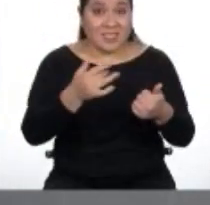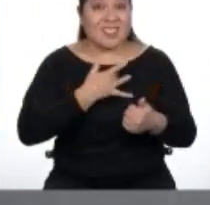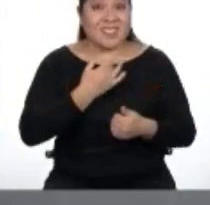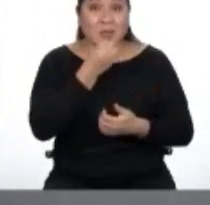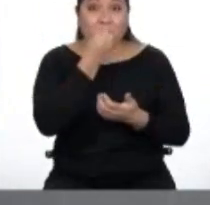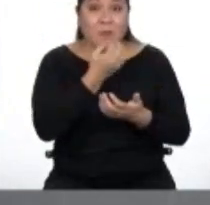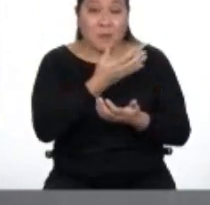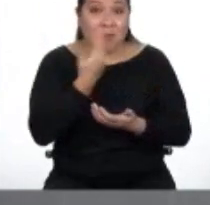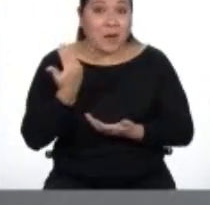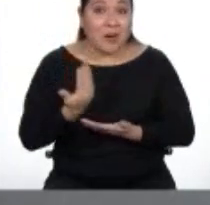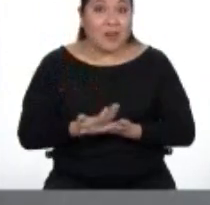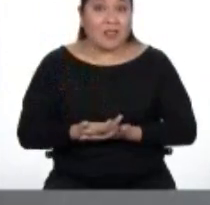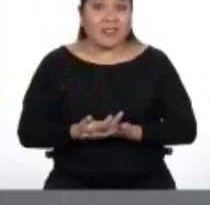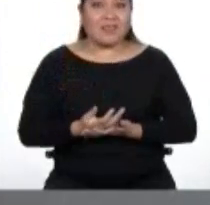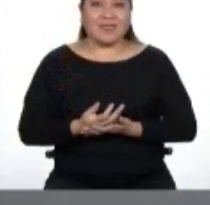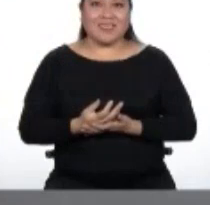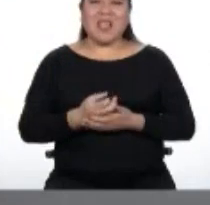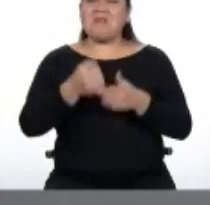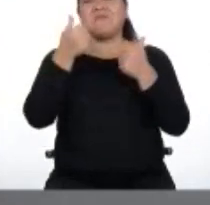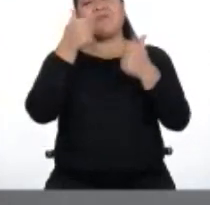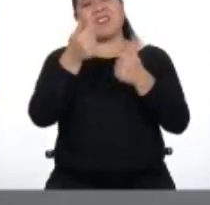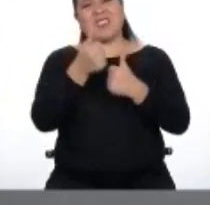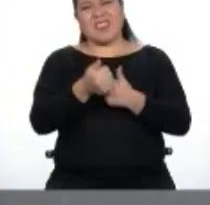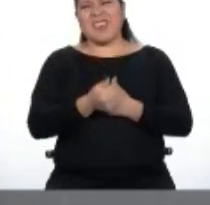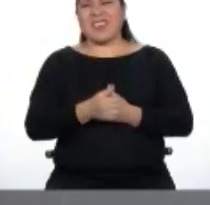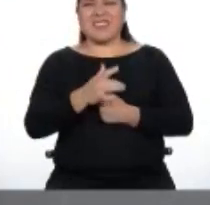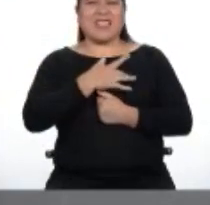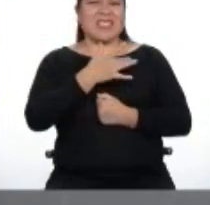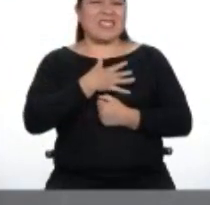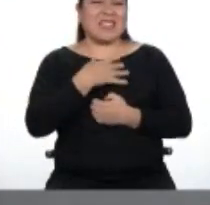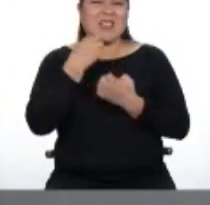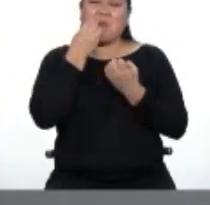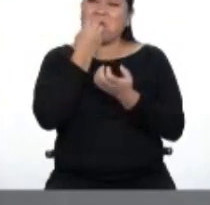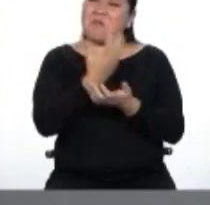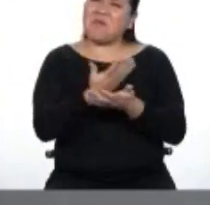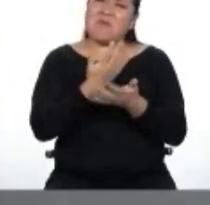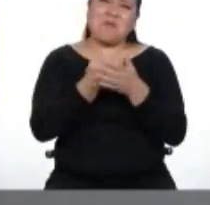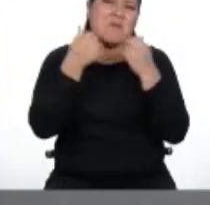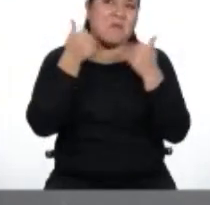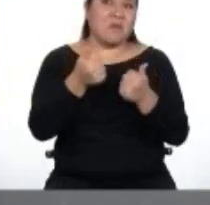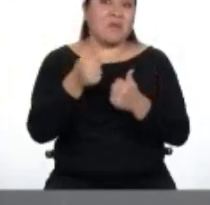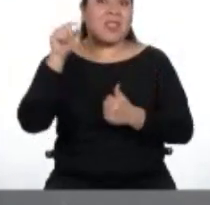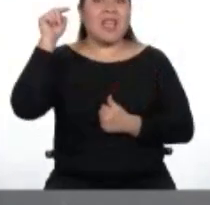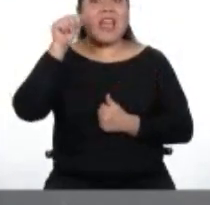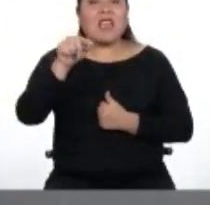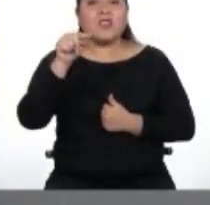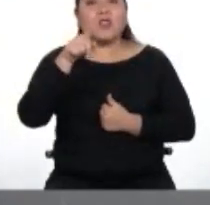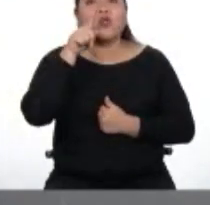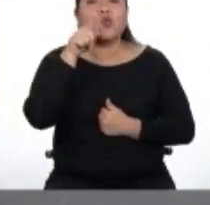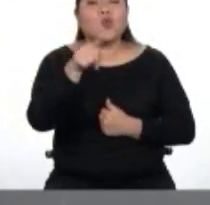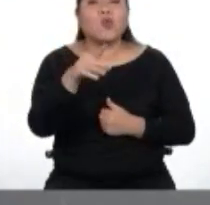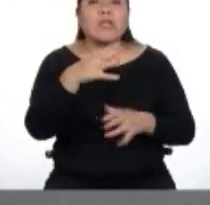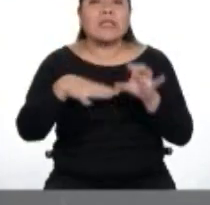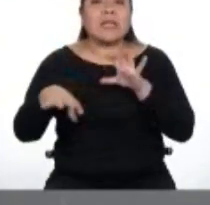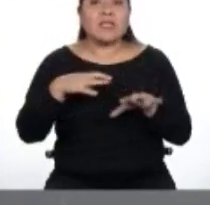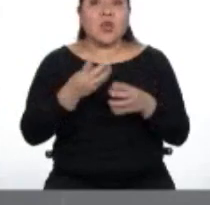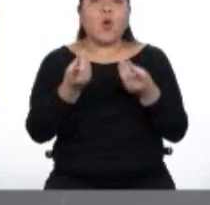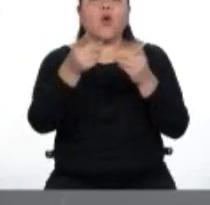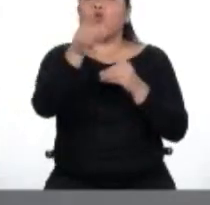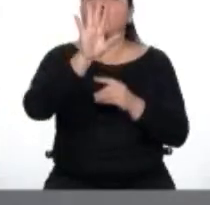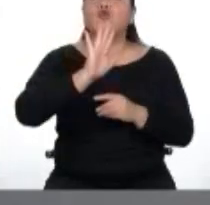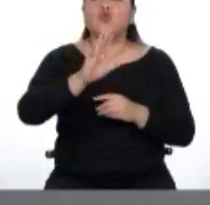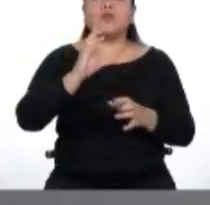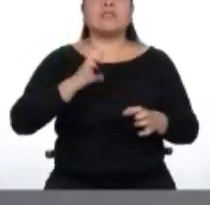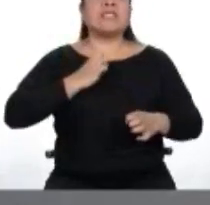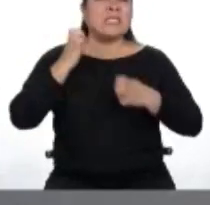sienten bien? Sí, sin lugar a dudas. Se deben sentir de maravilla. Esto es lo que debemos hacer cada vez que nuestras emociones